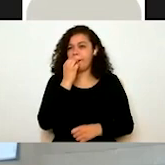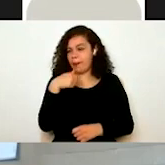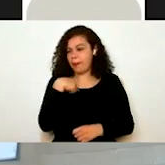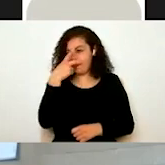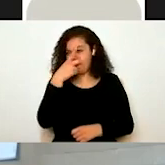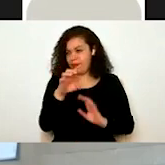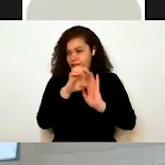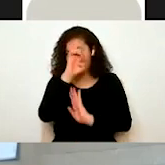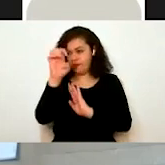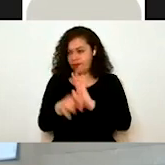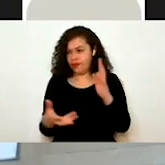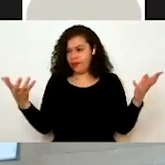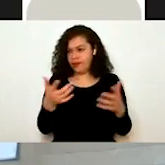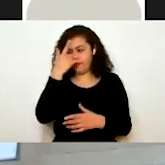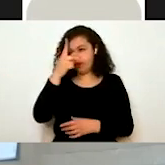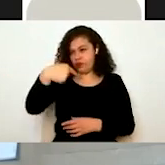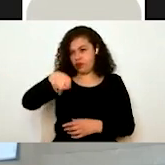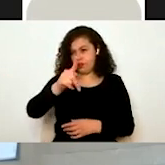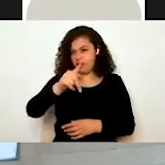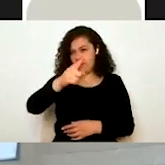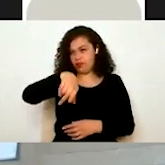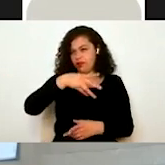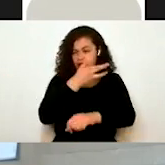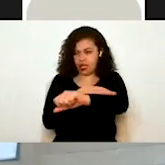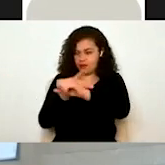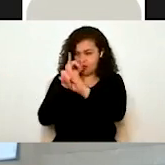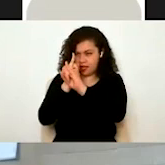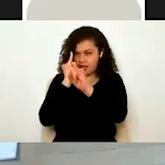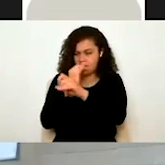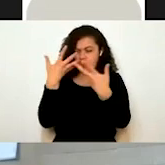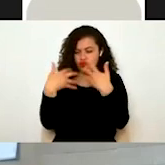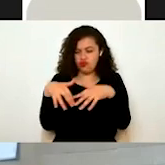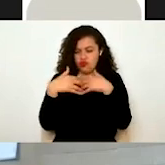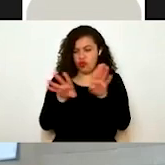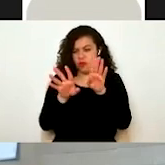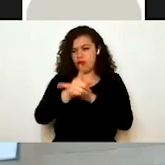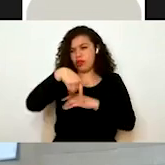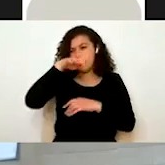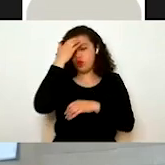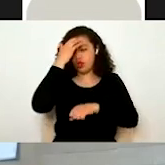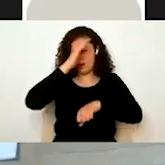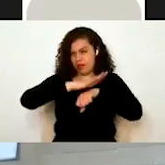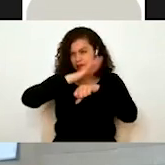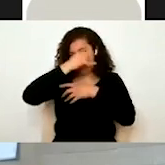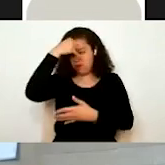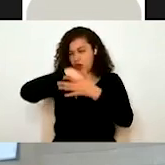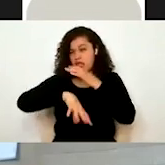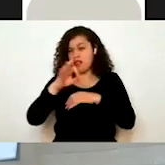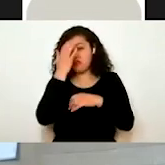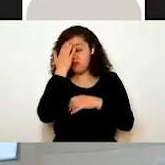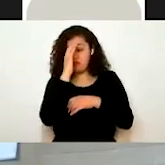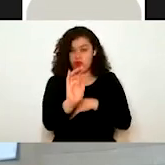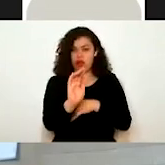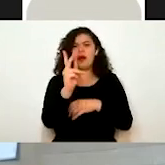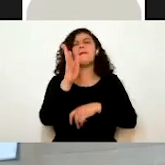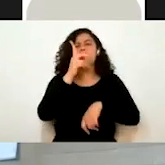para que ustedes vean cómo es que funciona el trámite digital, lo vayan conociendo un poquito más, si es que aún no lo conocen, pero